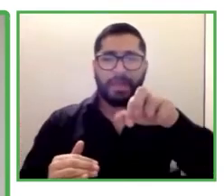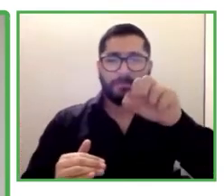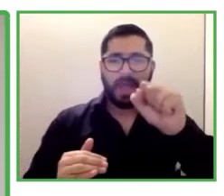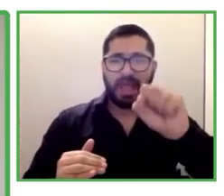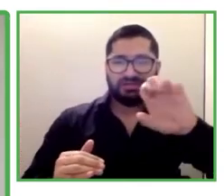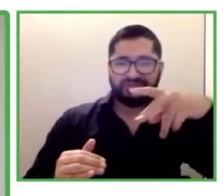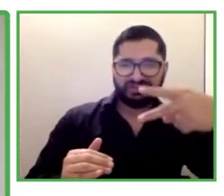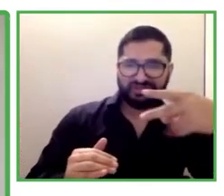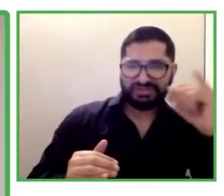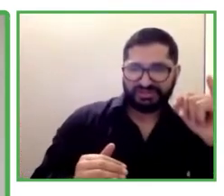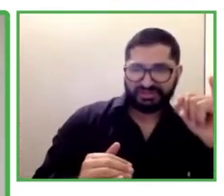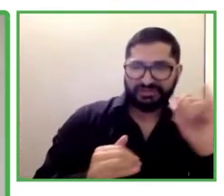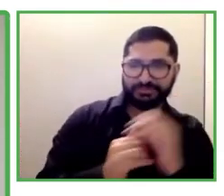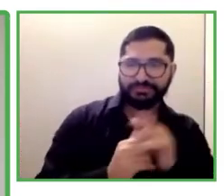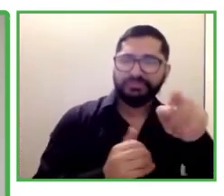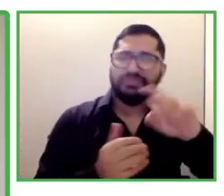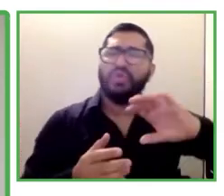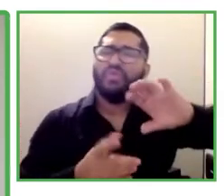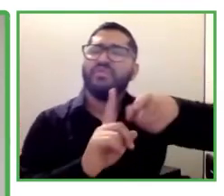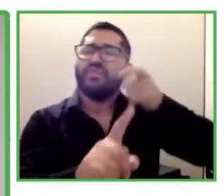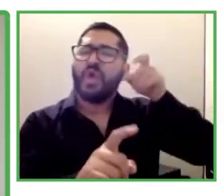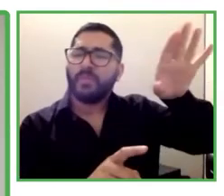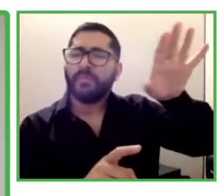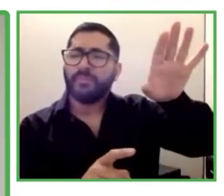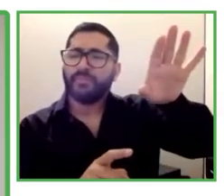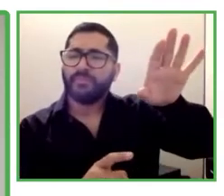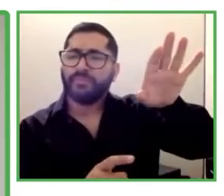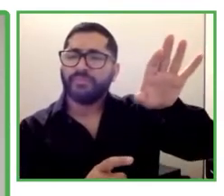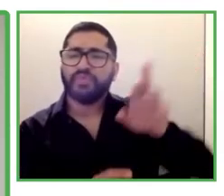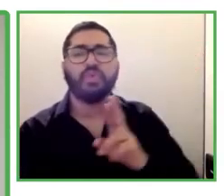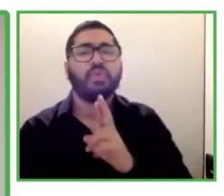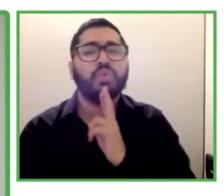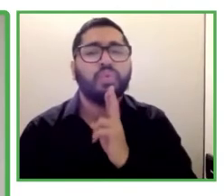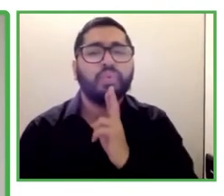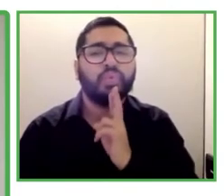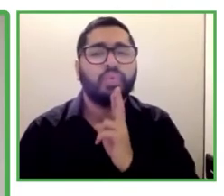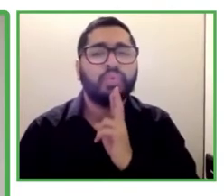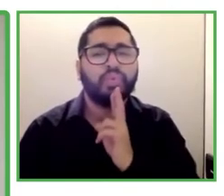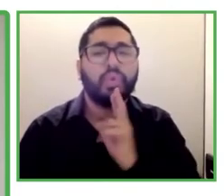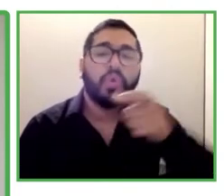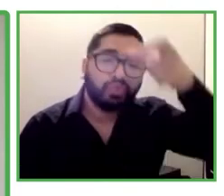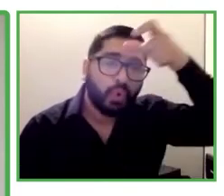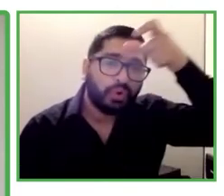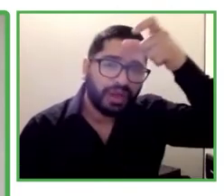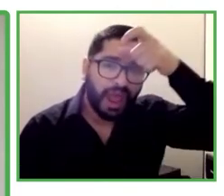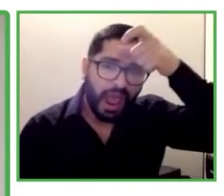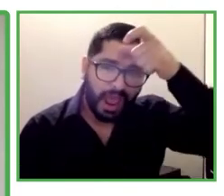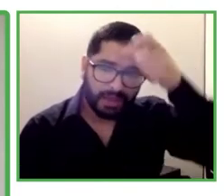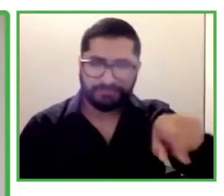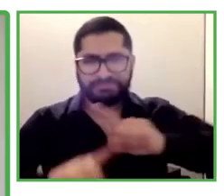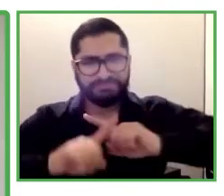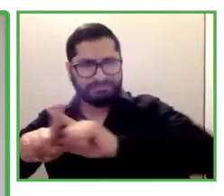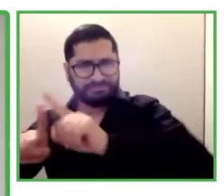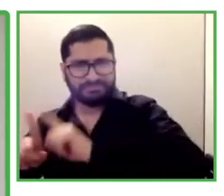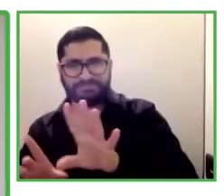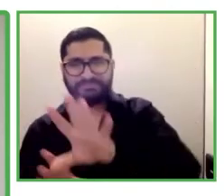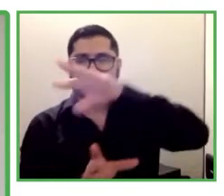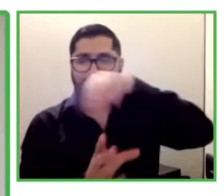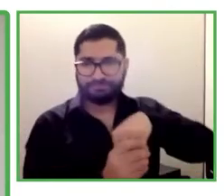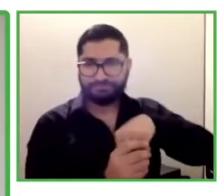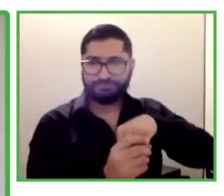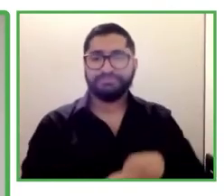de United Nations Funds para diferentes actividades, el Banco Interamericano de Desarrollo Interamericano muchos más.